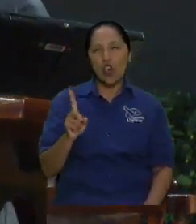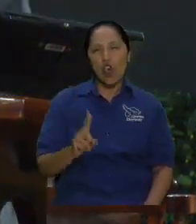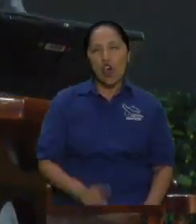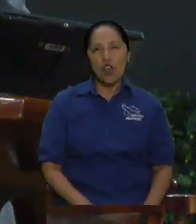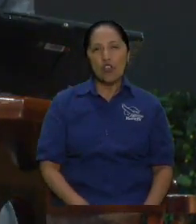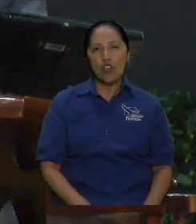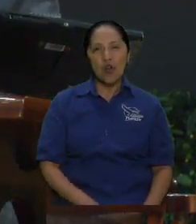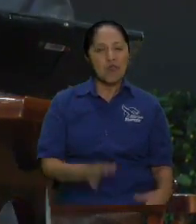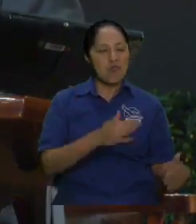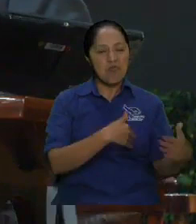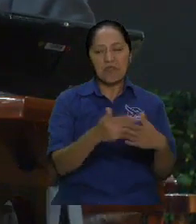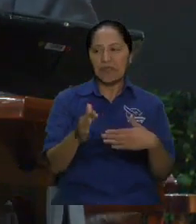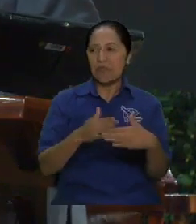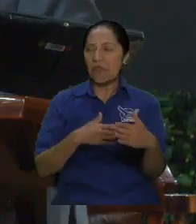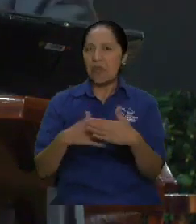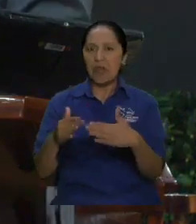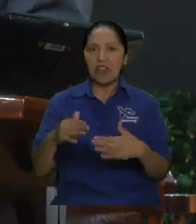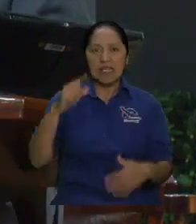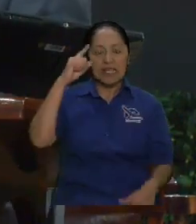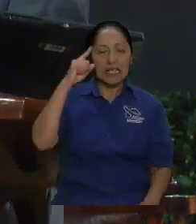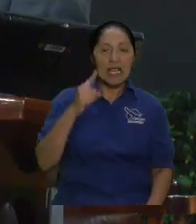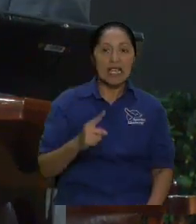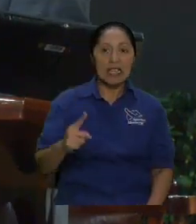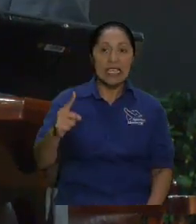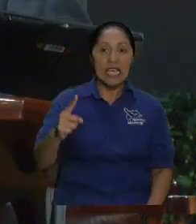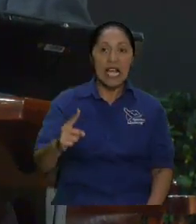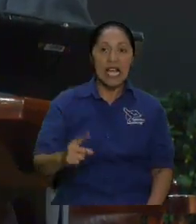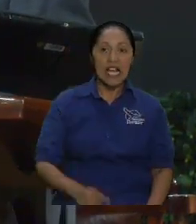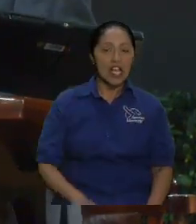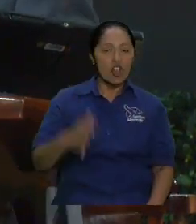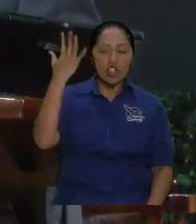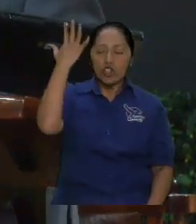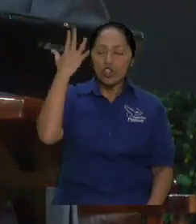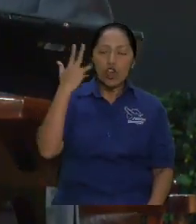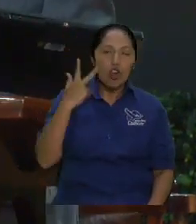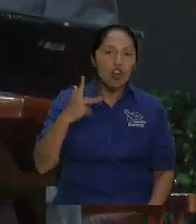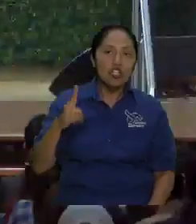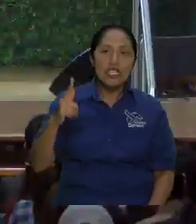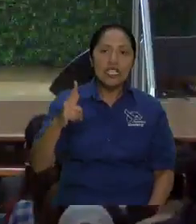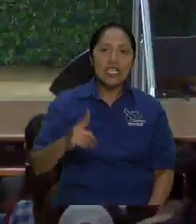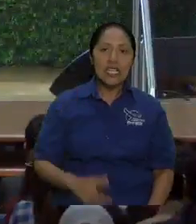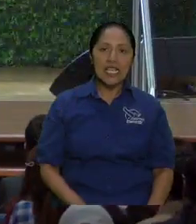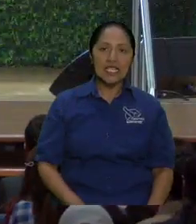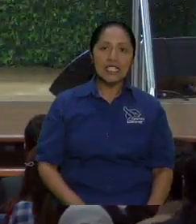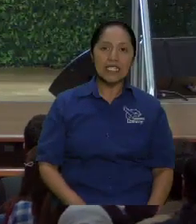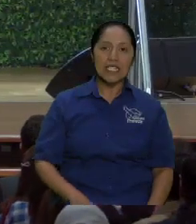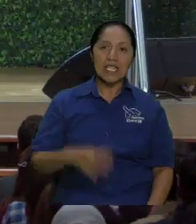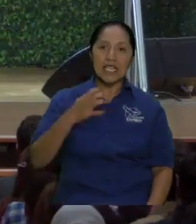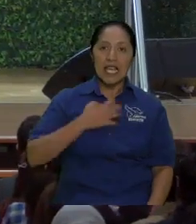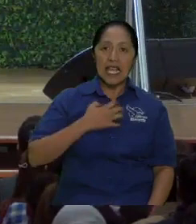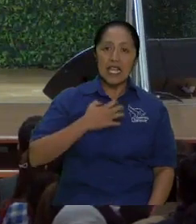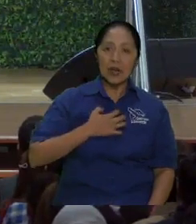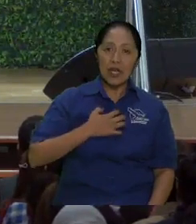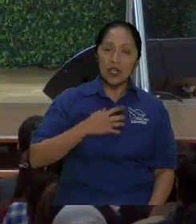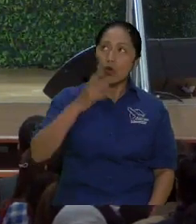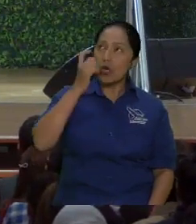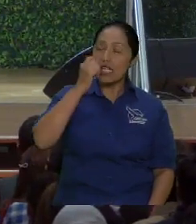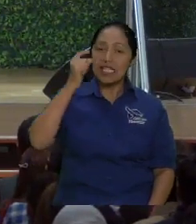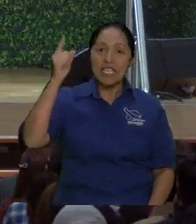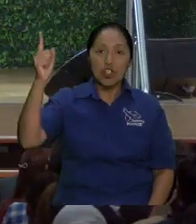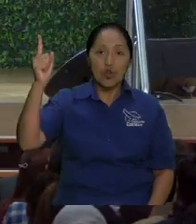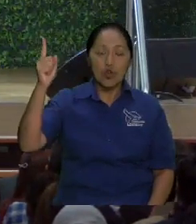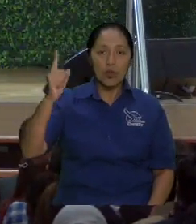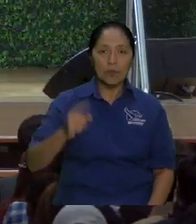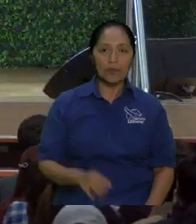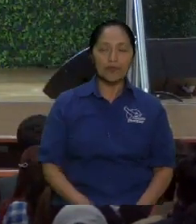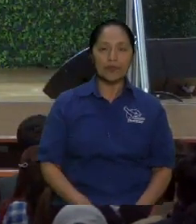el día de reposo, el Señor es el Señor del día de reposo. Y nosotros estamos metidos en él. Bueno, pero entonces volvamos